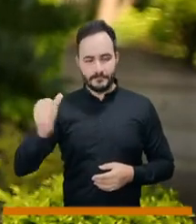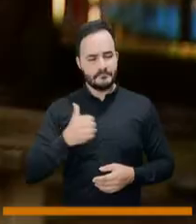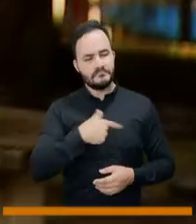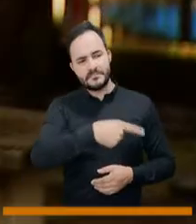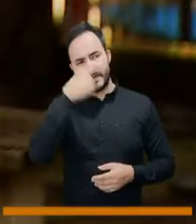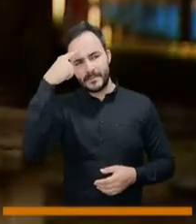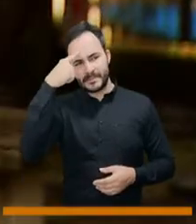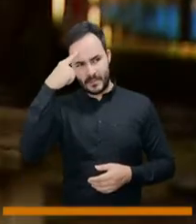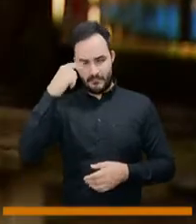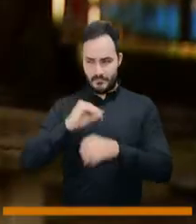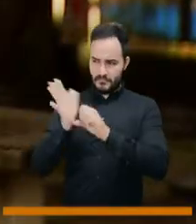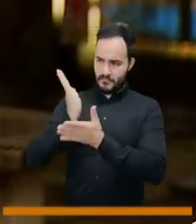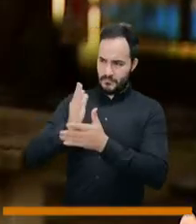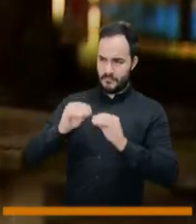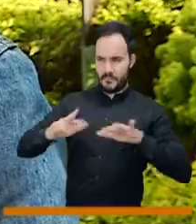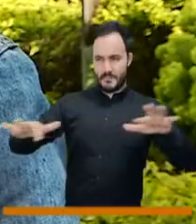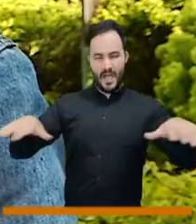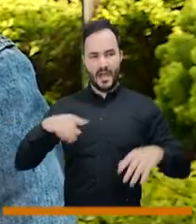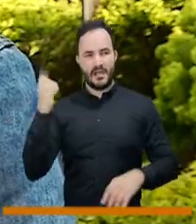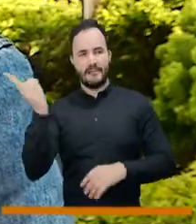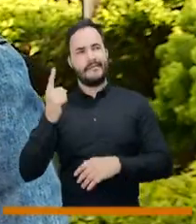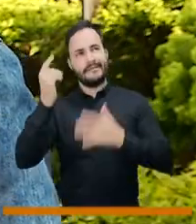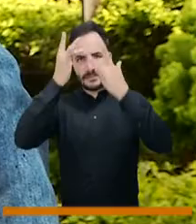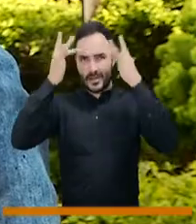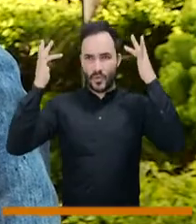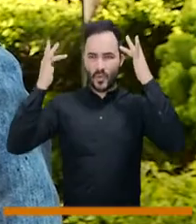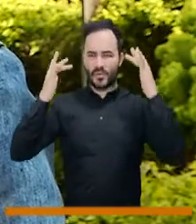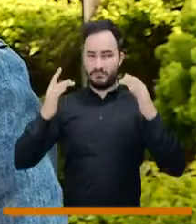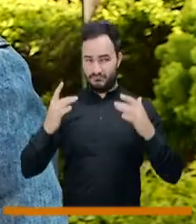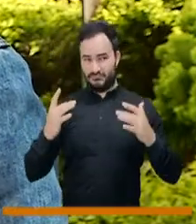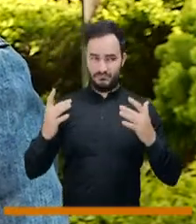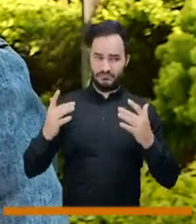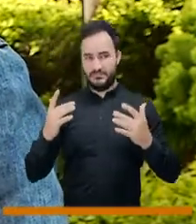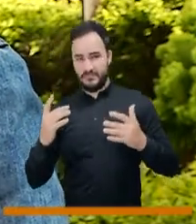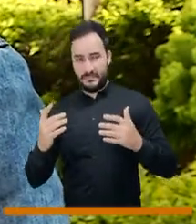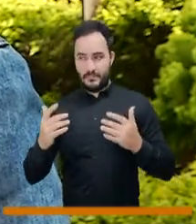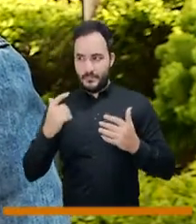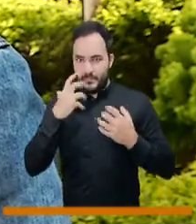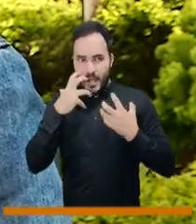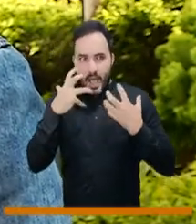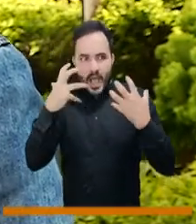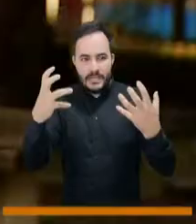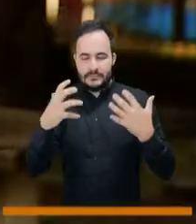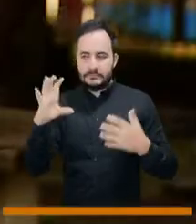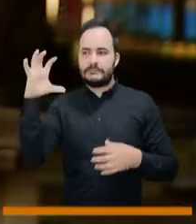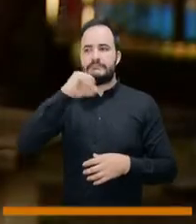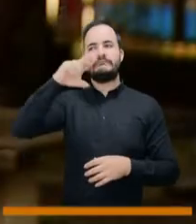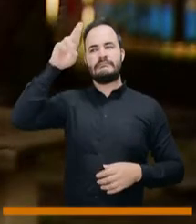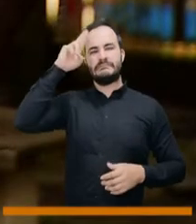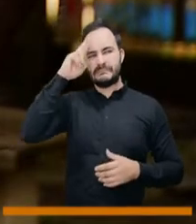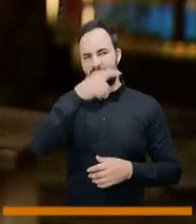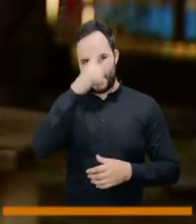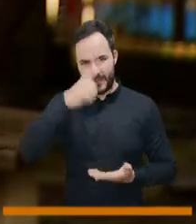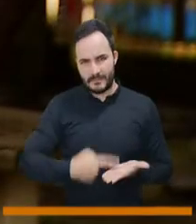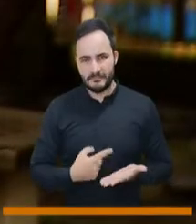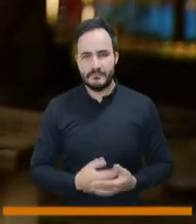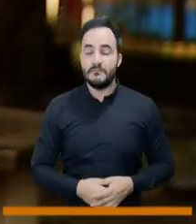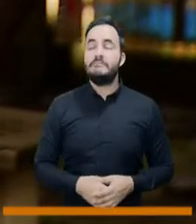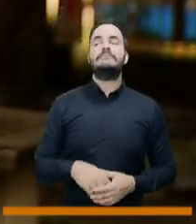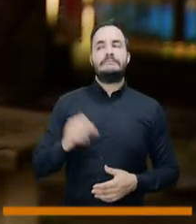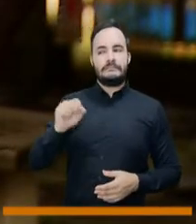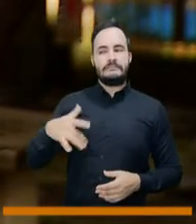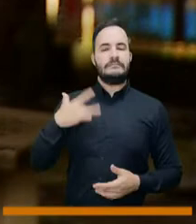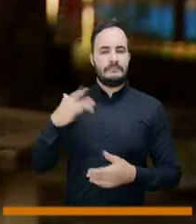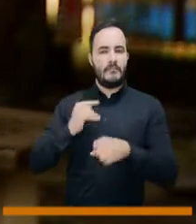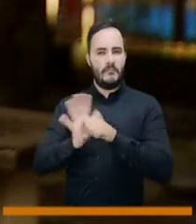Patricia, ¿crees que la pandemia ha agudizado, ha visualizado y ha normalizado las afectaciones a la salud mental? Yo creo que la pandemia nos mostró a